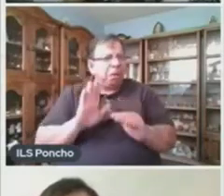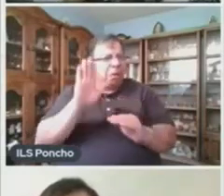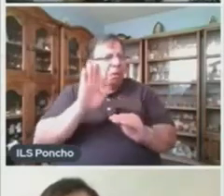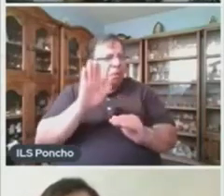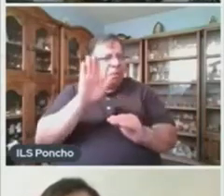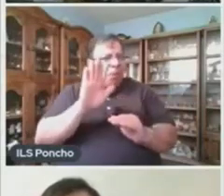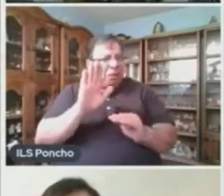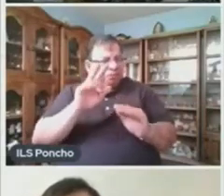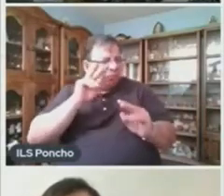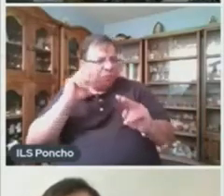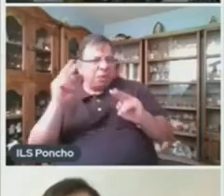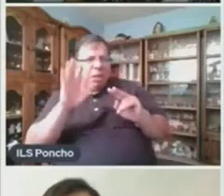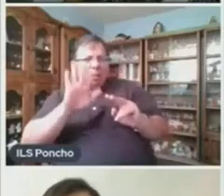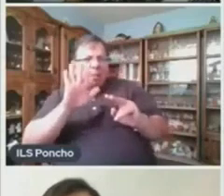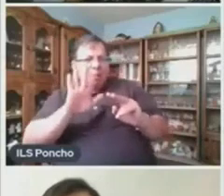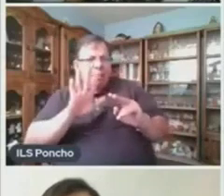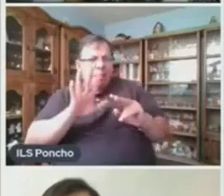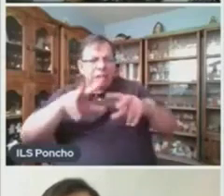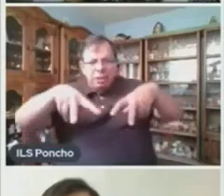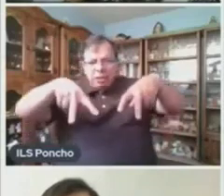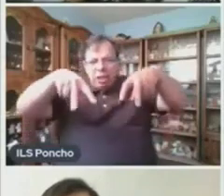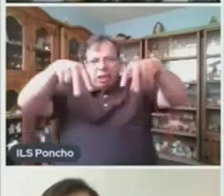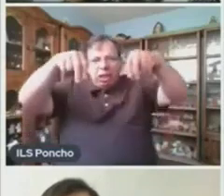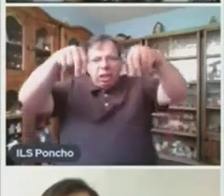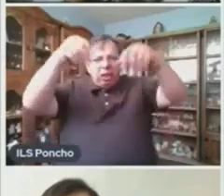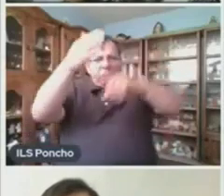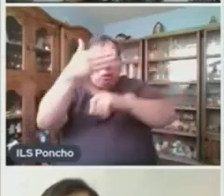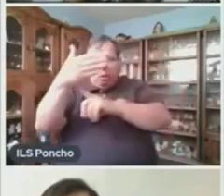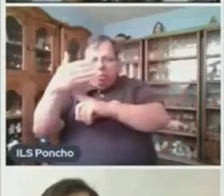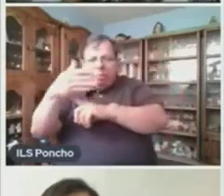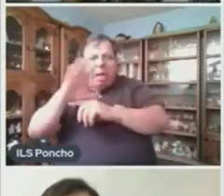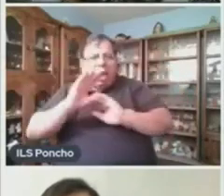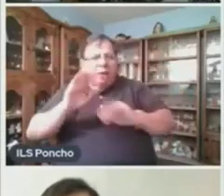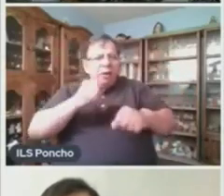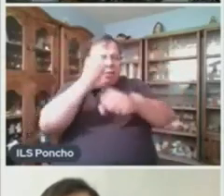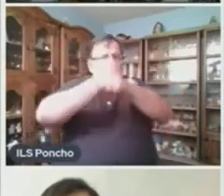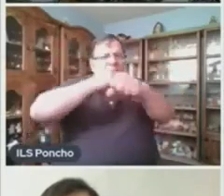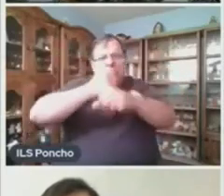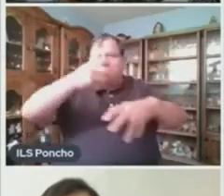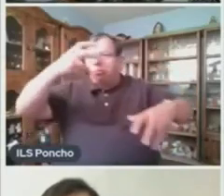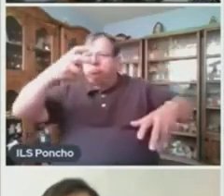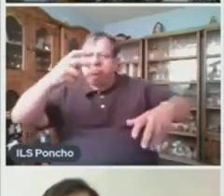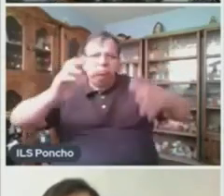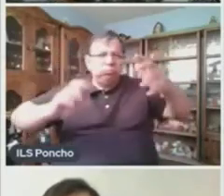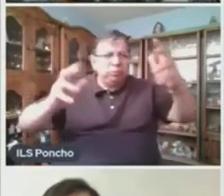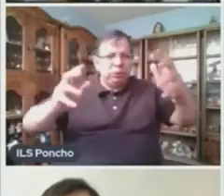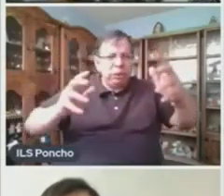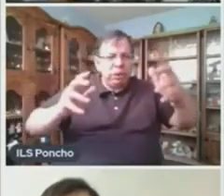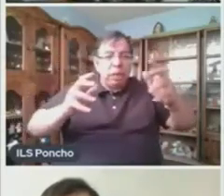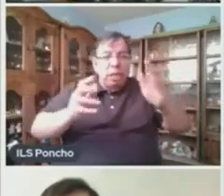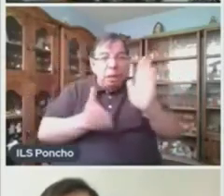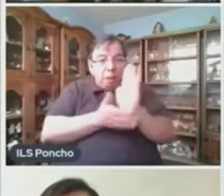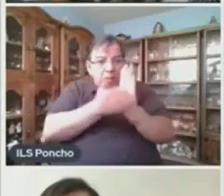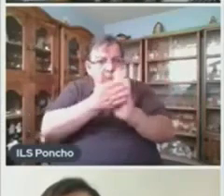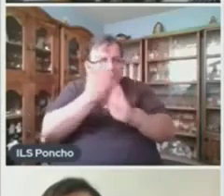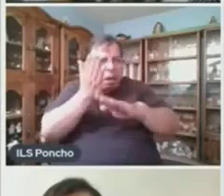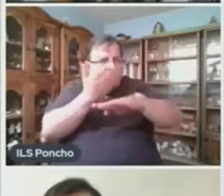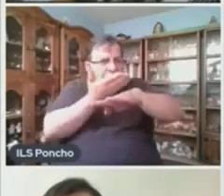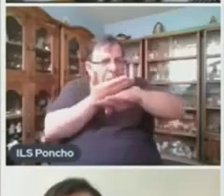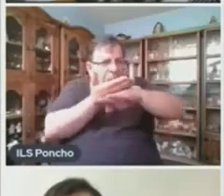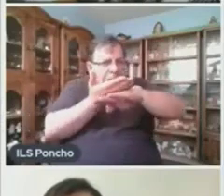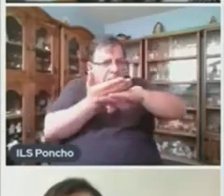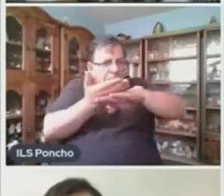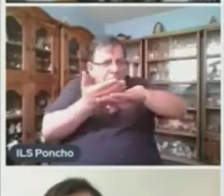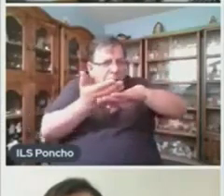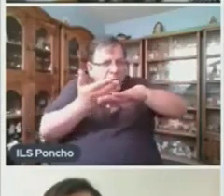palacio Ya que estaba Rodeada De estatuas Las paredes Blancas Dentro